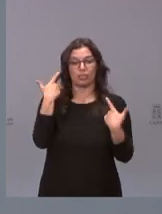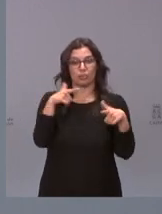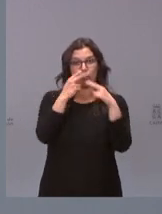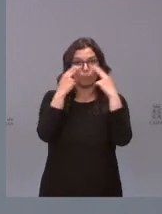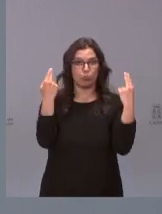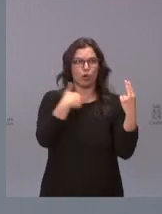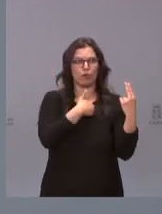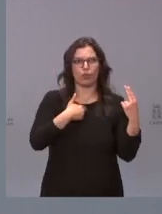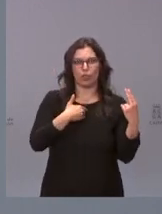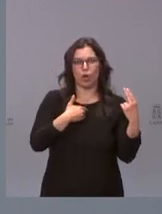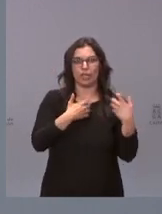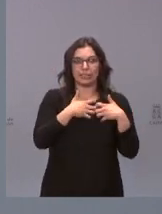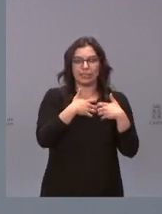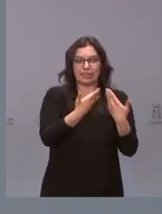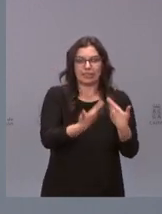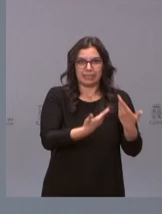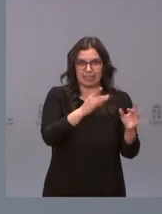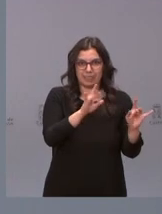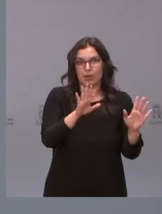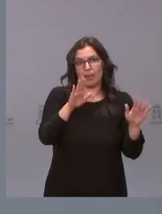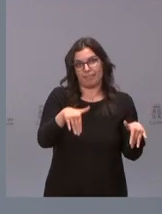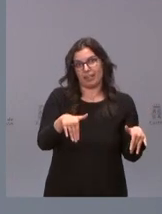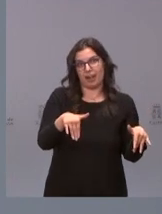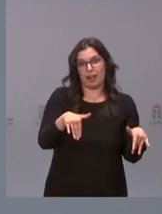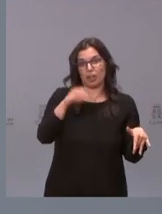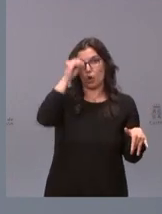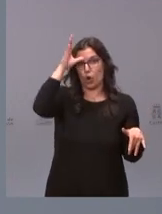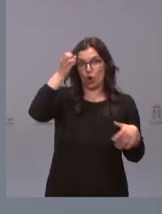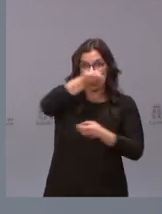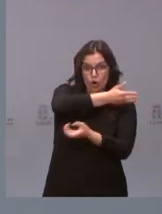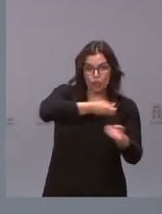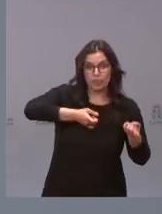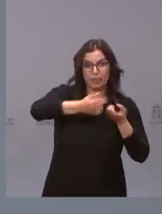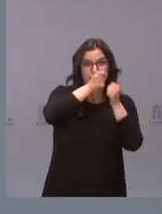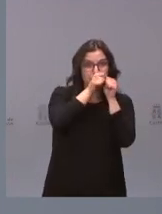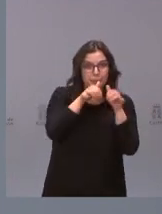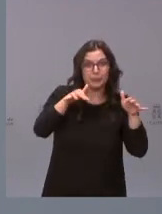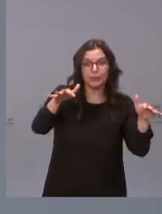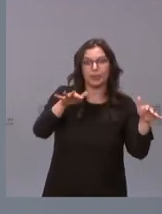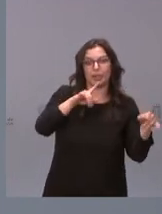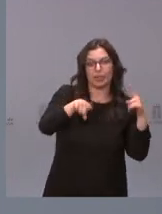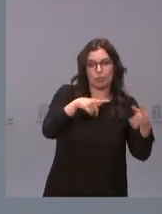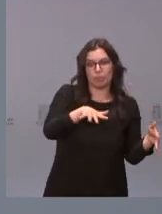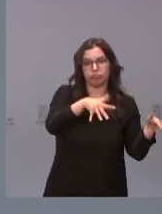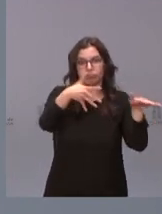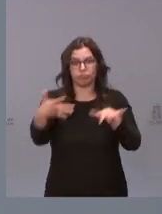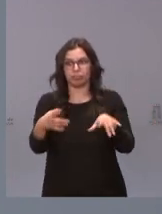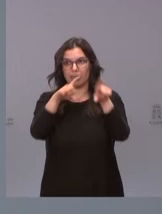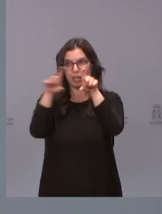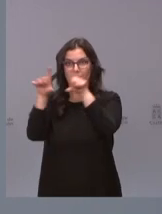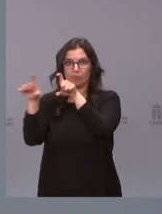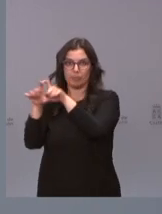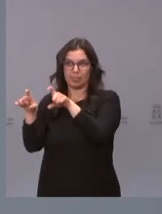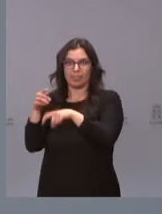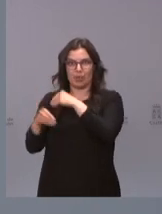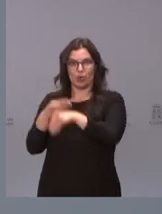tiene un papel tractor pero al final la transferencia de conocimiento y la inserción en los mercados se realiza a través de las